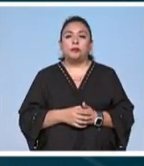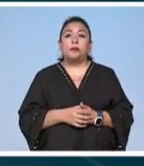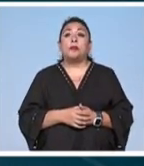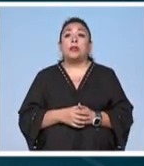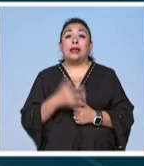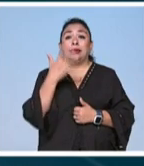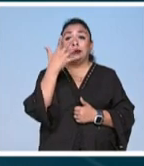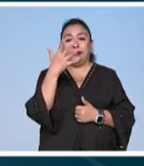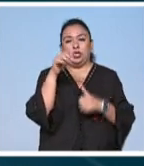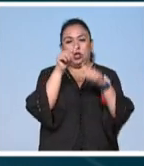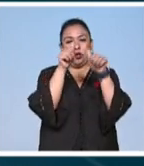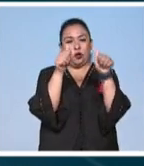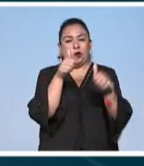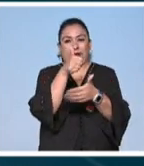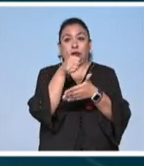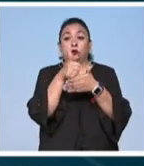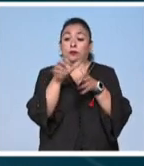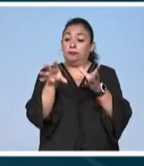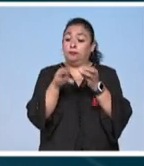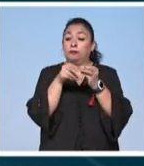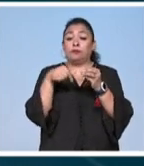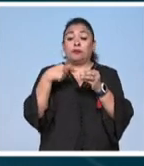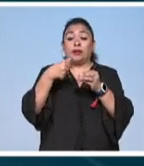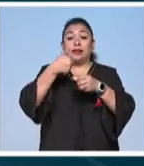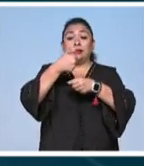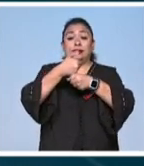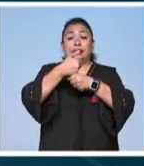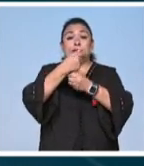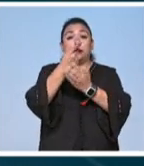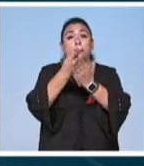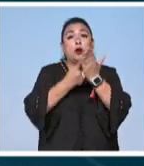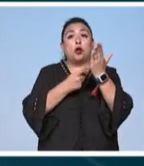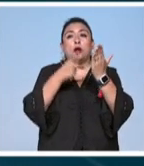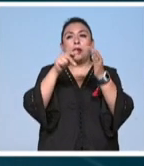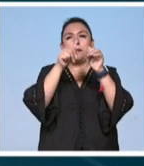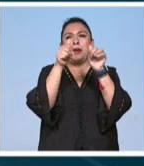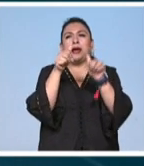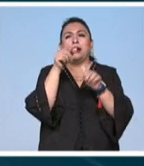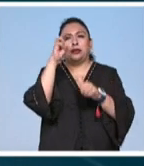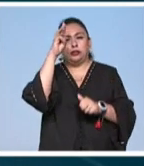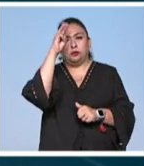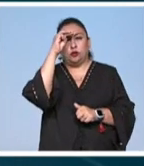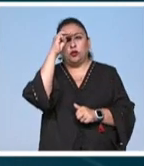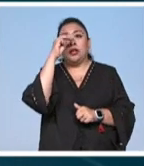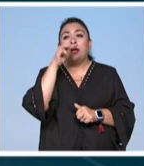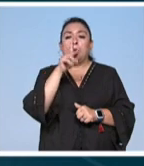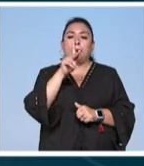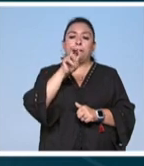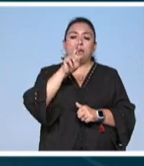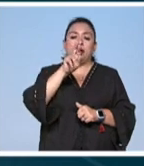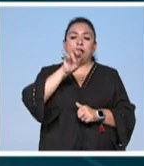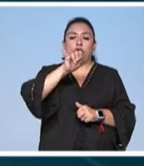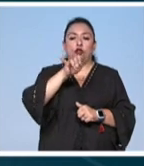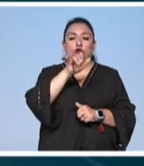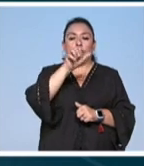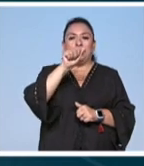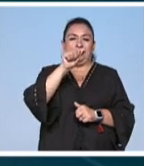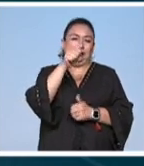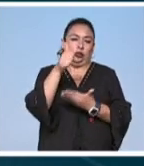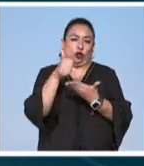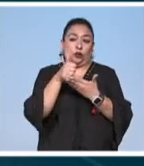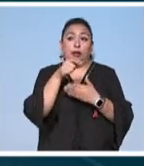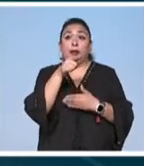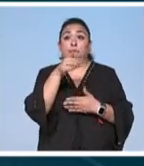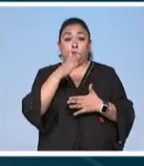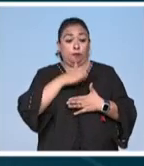cinco obras de arte urbano forman parte de la sexta edición del programa público de las artes monterrey paradojas urbanas nos hace